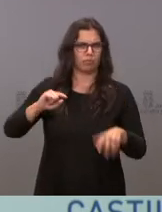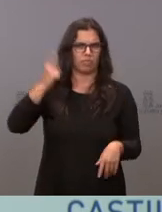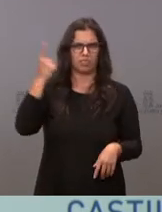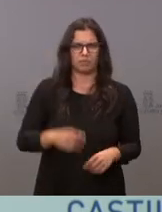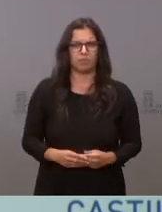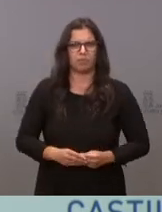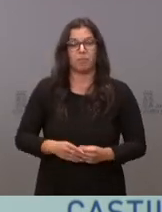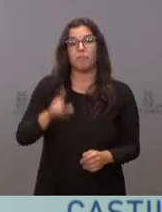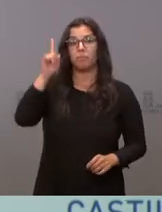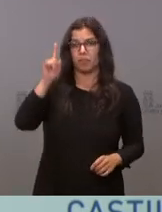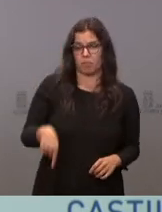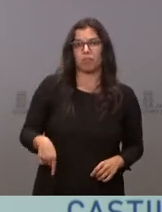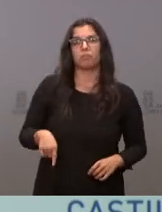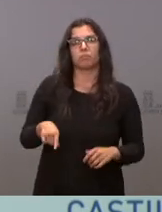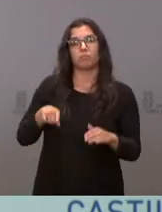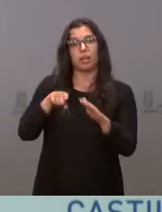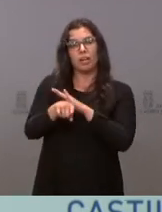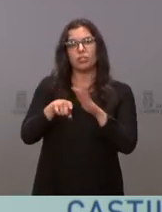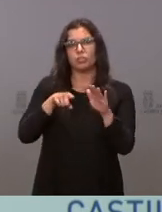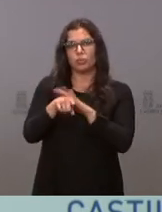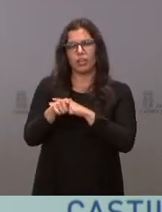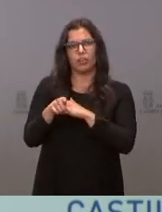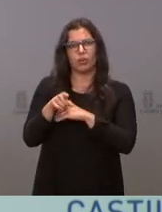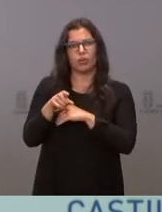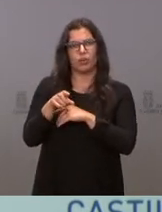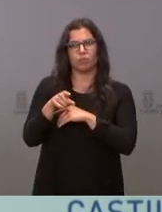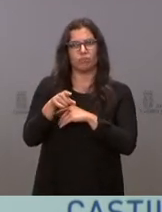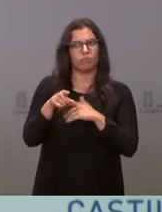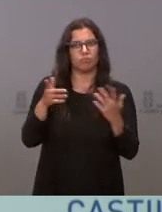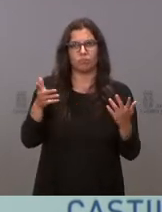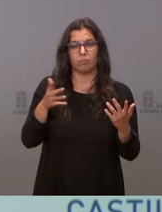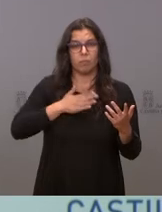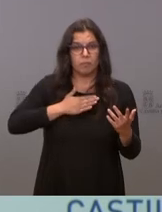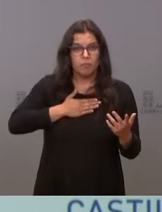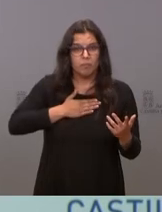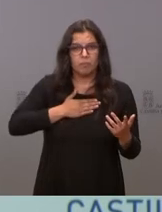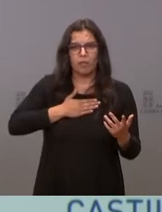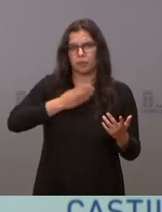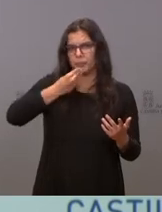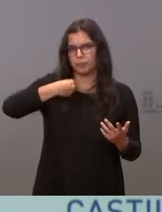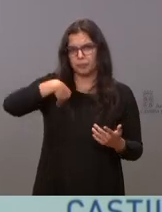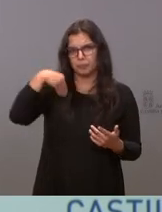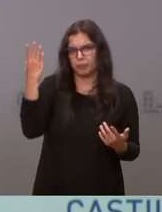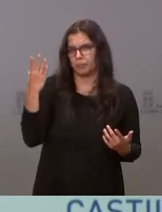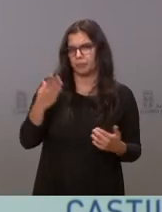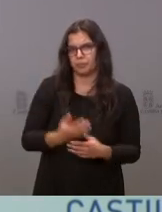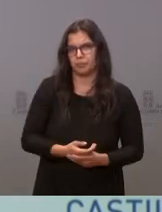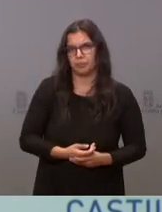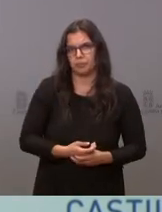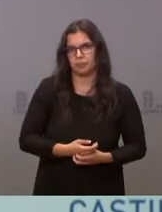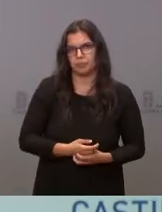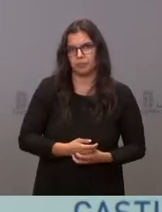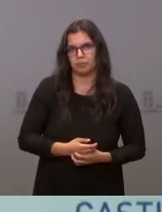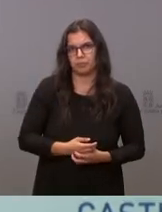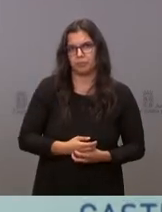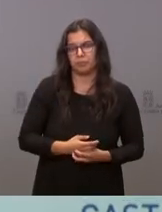también ha gestionado de una manera, para mí, imbatible una de